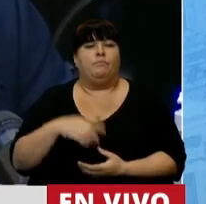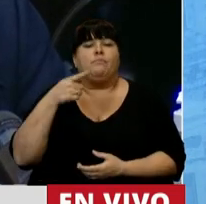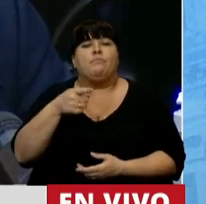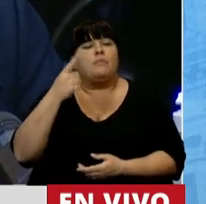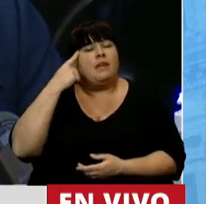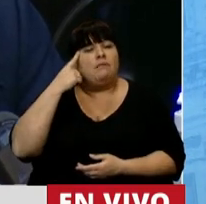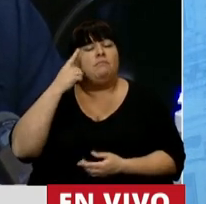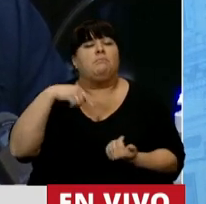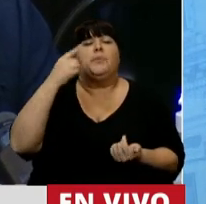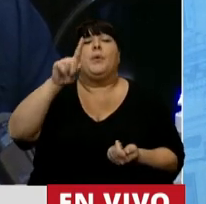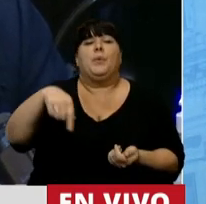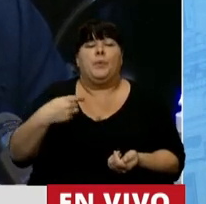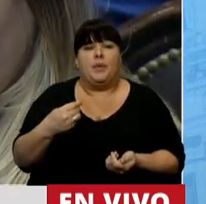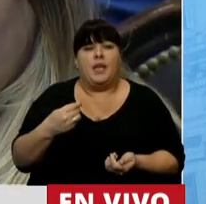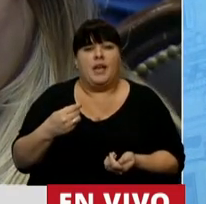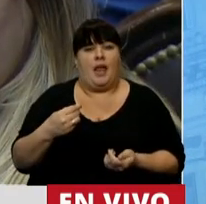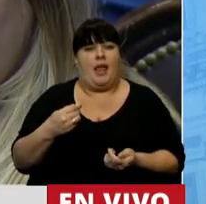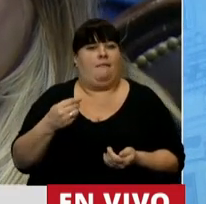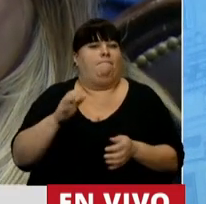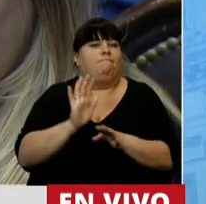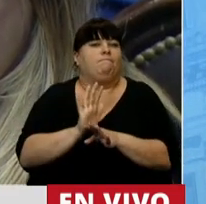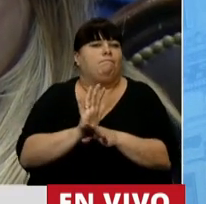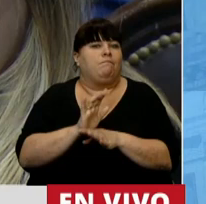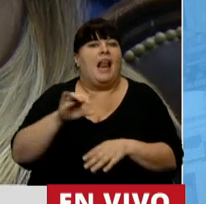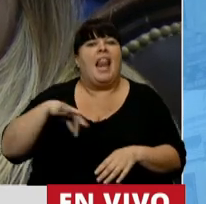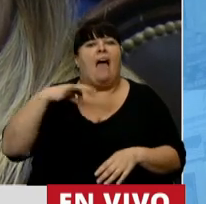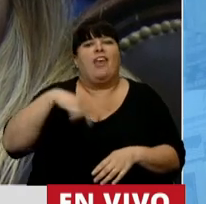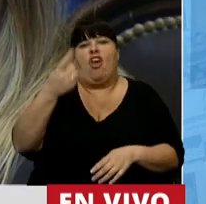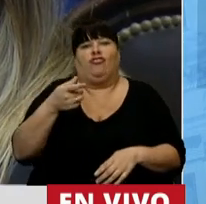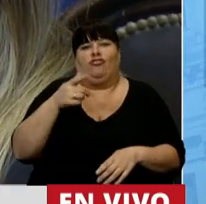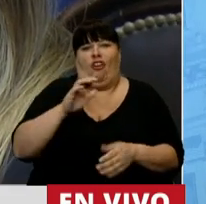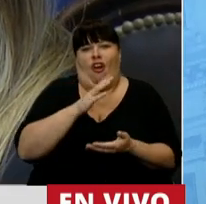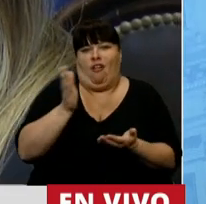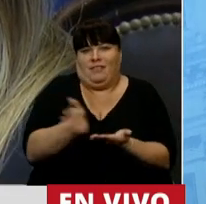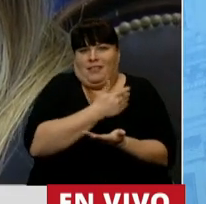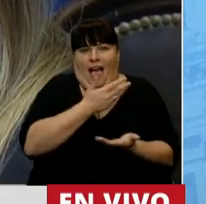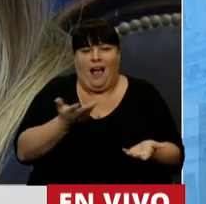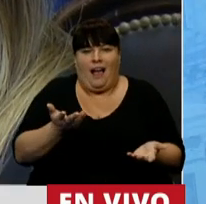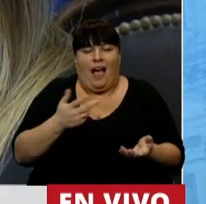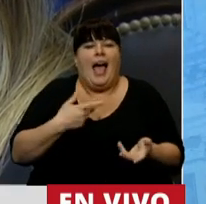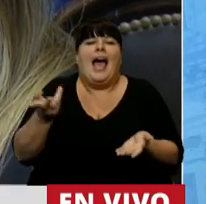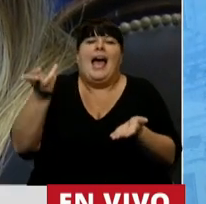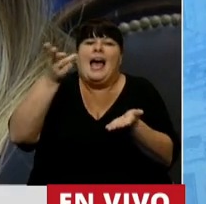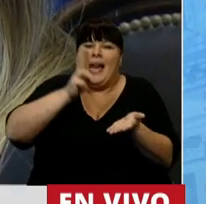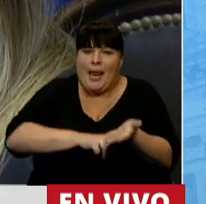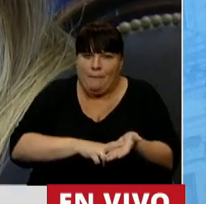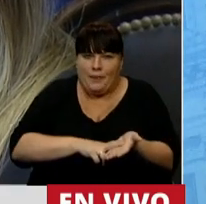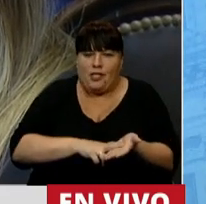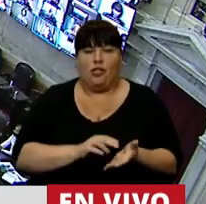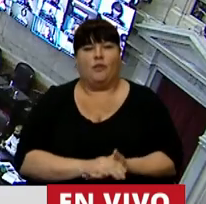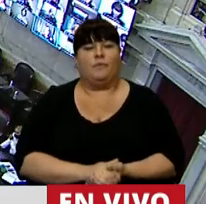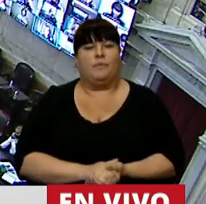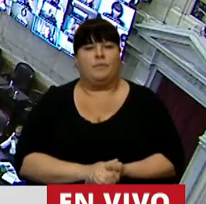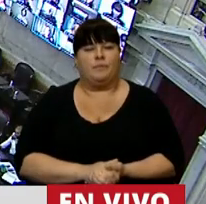consecuencia la eliminación de la vida ajena. Repito, señor Presidente,